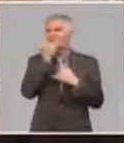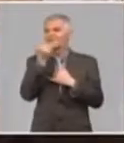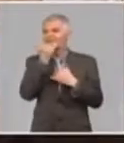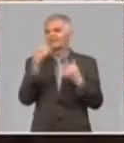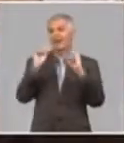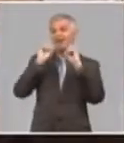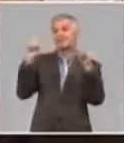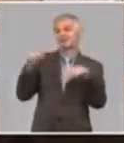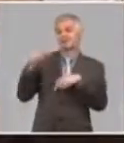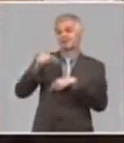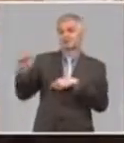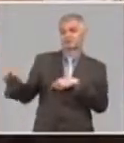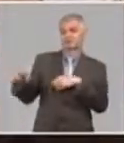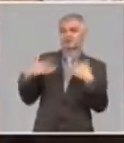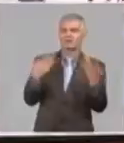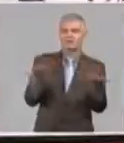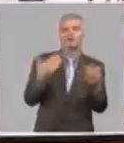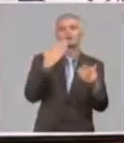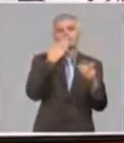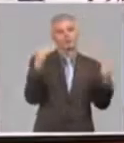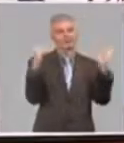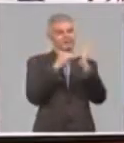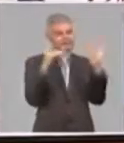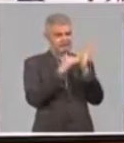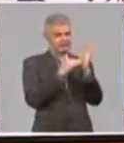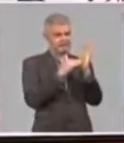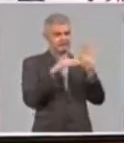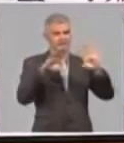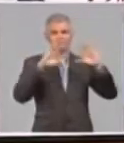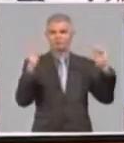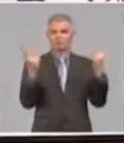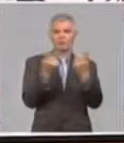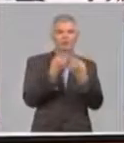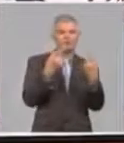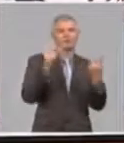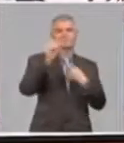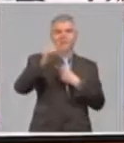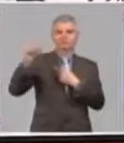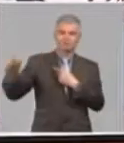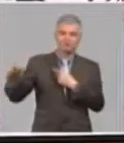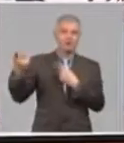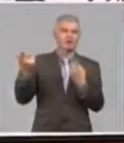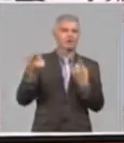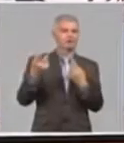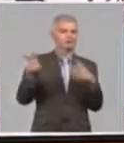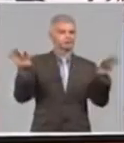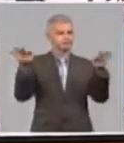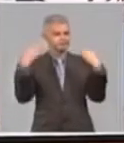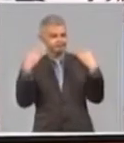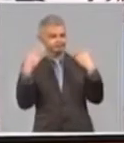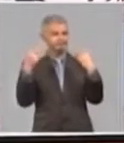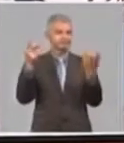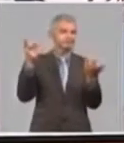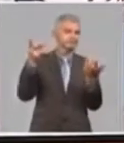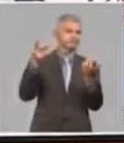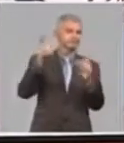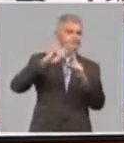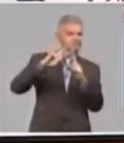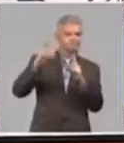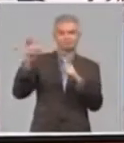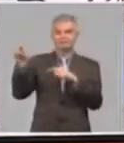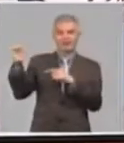Bueno, buenas tardes Randy, buenas tardes a los televidentes, a los revivientes, a los panelistas que me